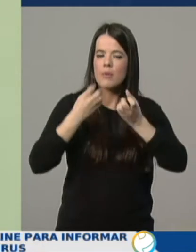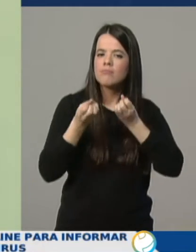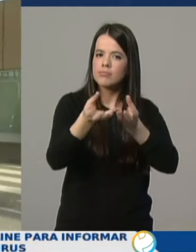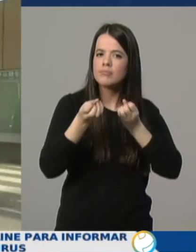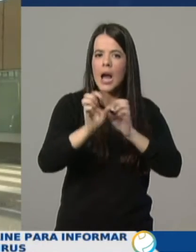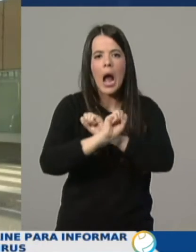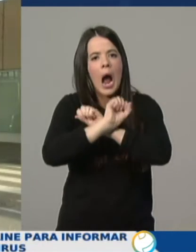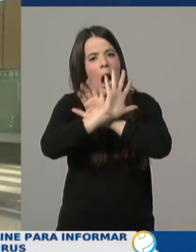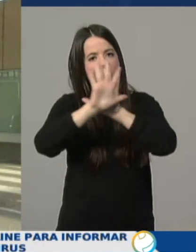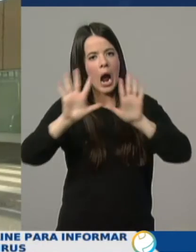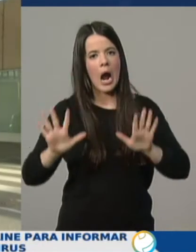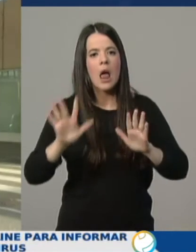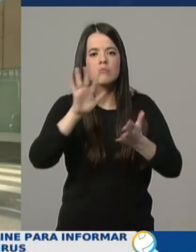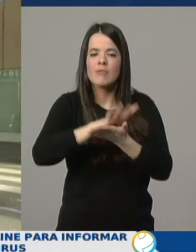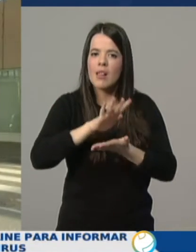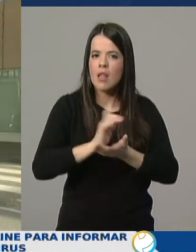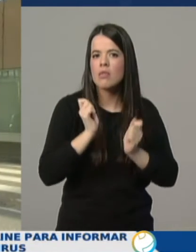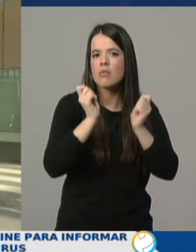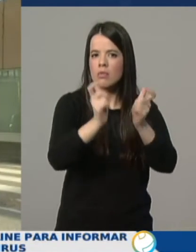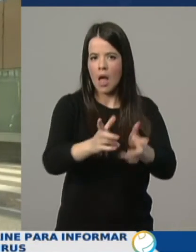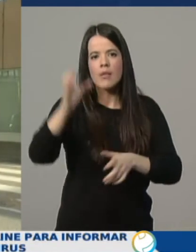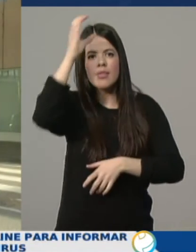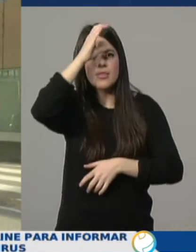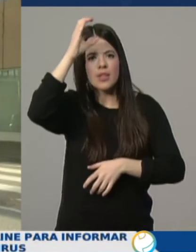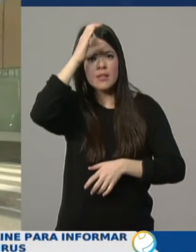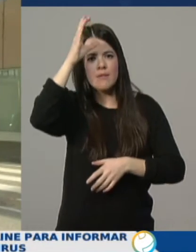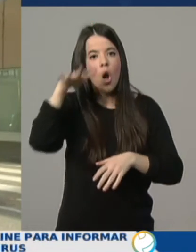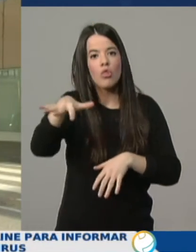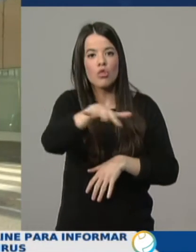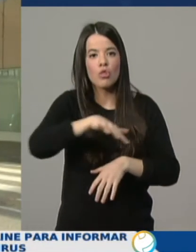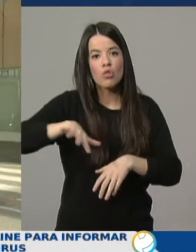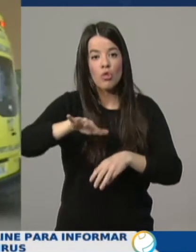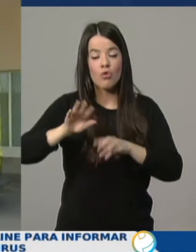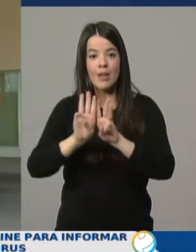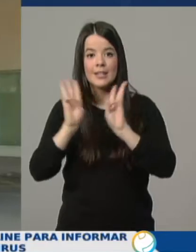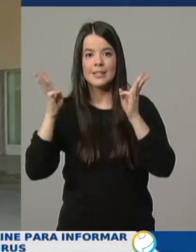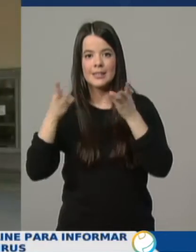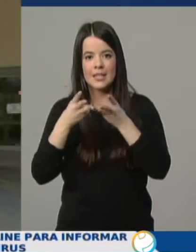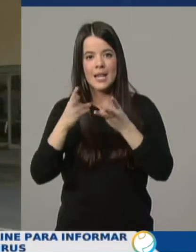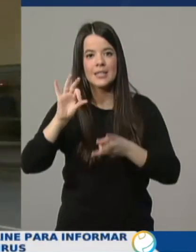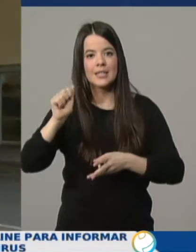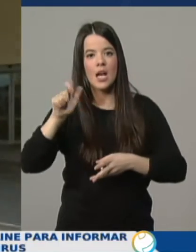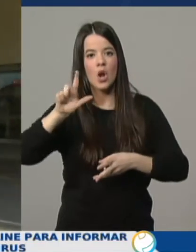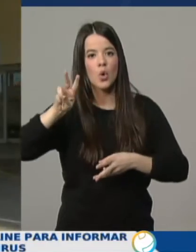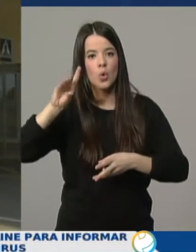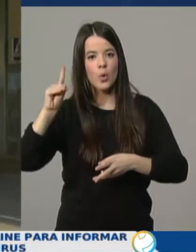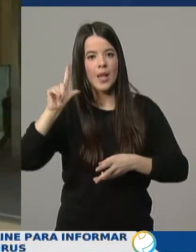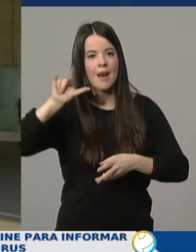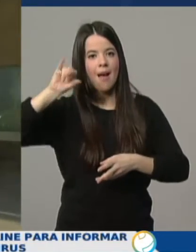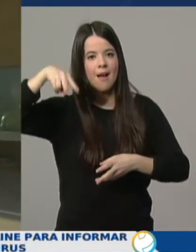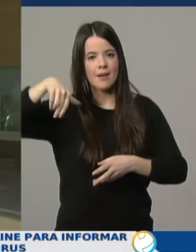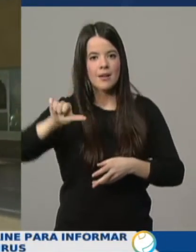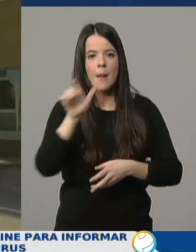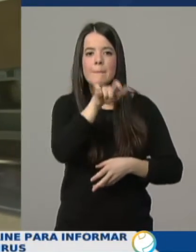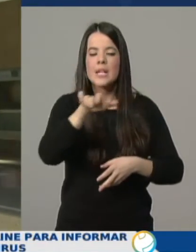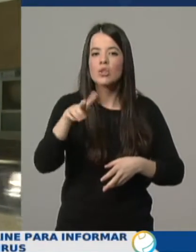y basada en evidencias científicas sobre este virus en la plataforma online de Salus Life y que estará abierto durante un mes para alumnos desde